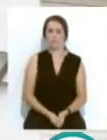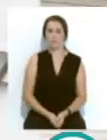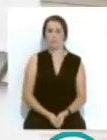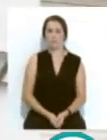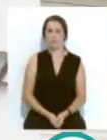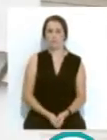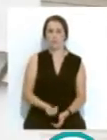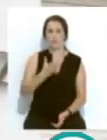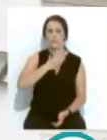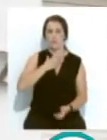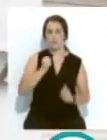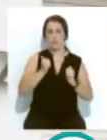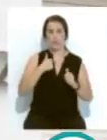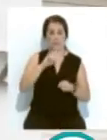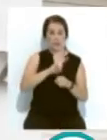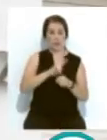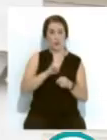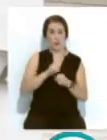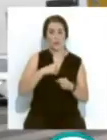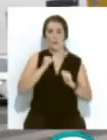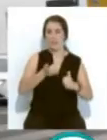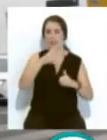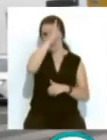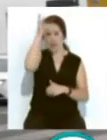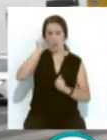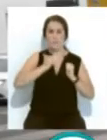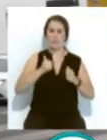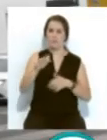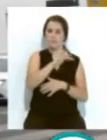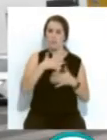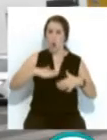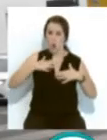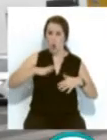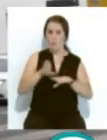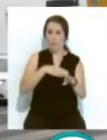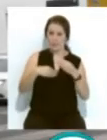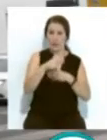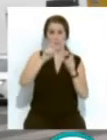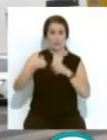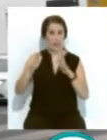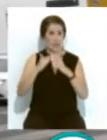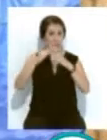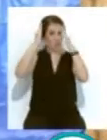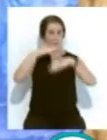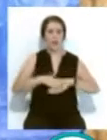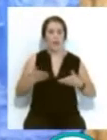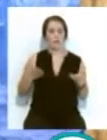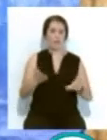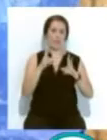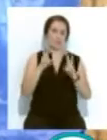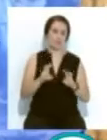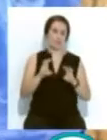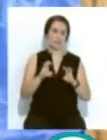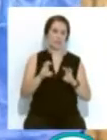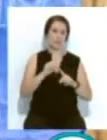El Ayuntamiento ha iniciado este lunes, en el comienzo del verano, el reparto de ropa y materiales a las personas sin hogar... ...para ayudarles a paliar